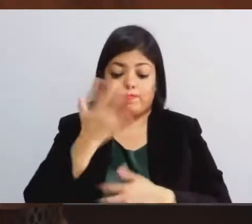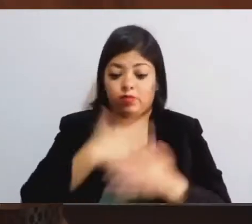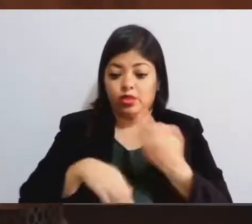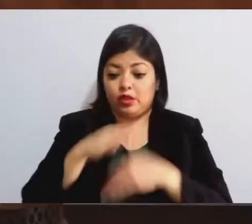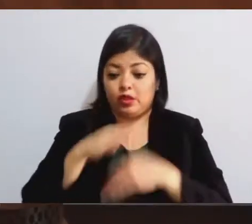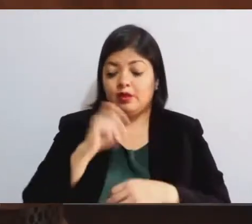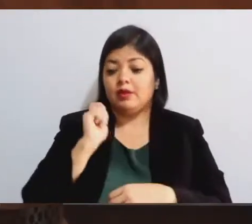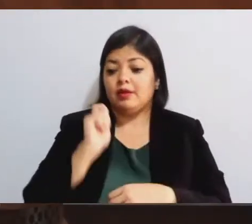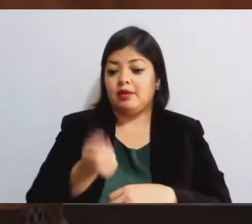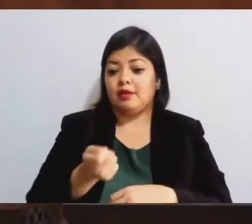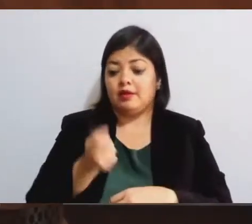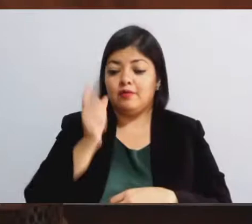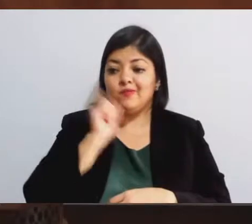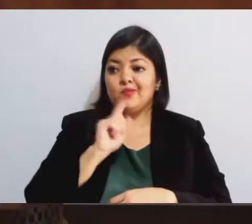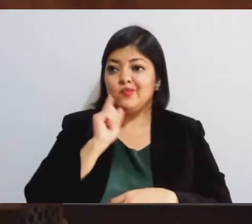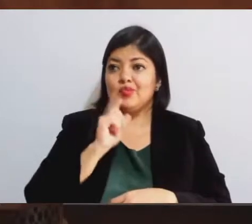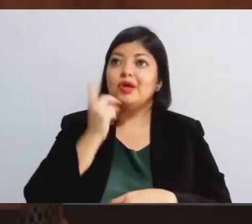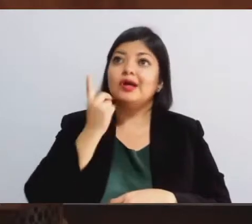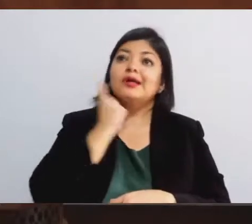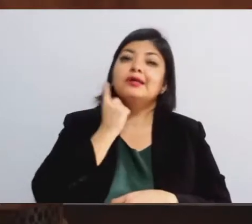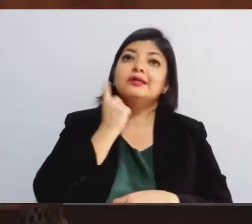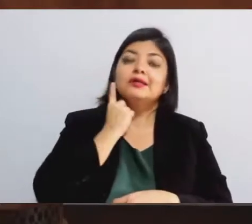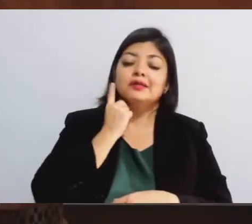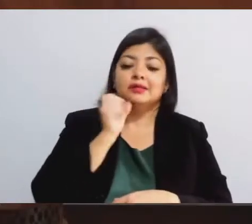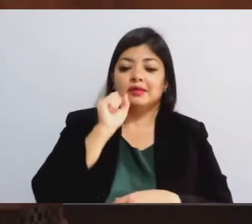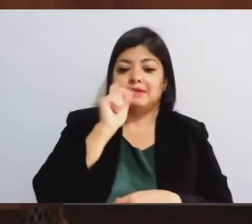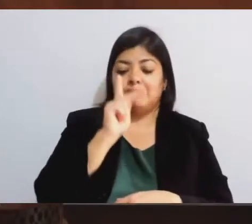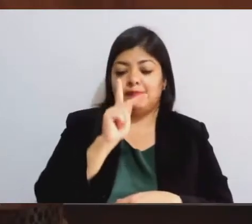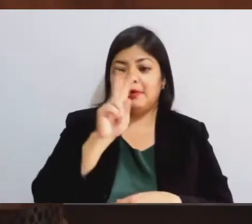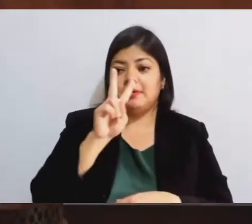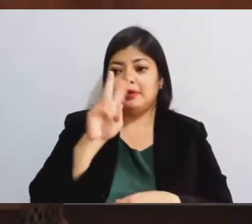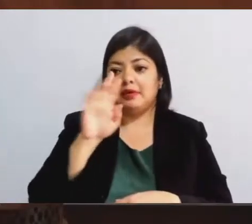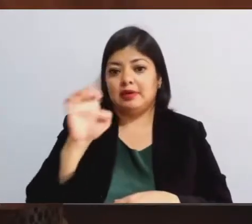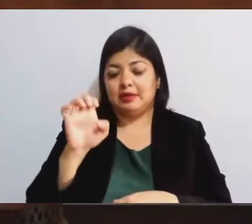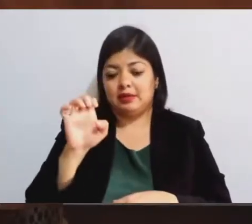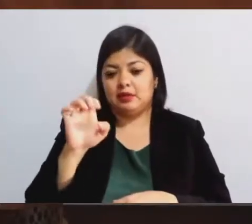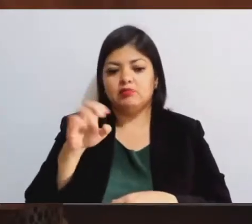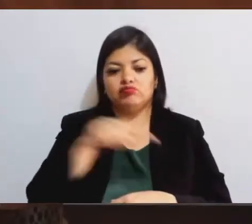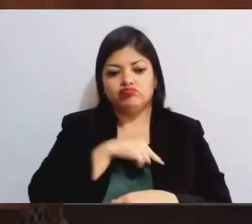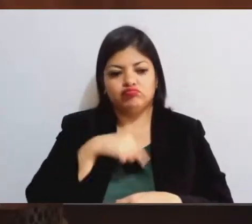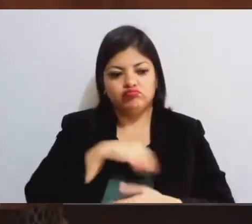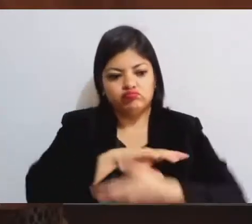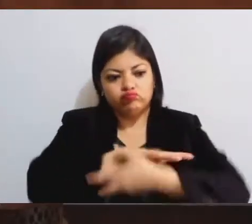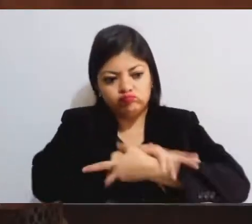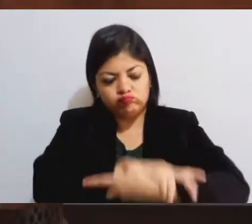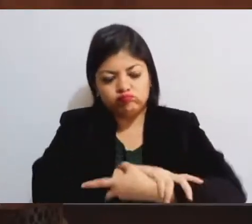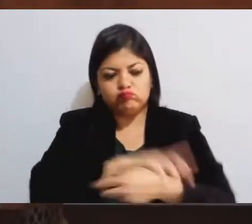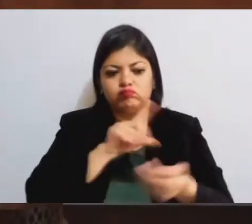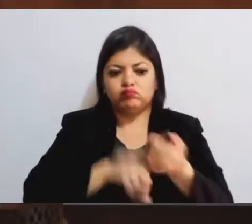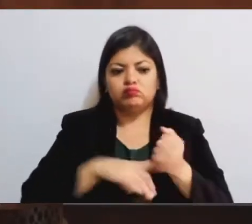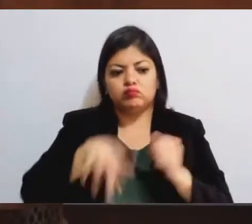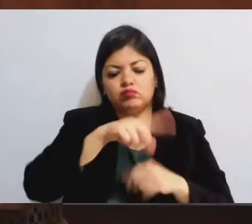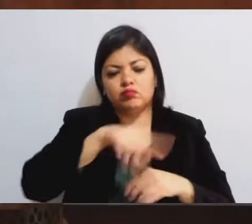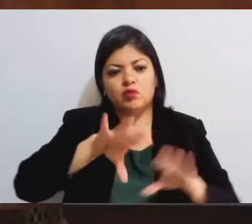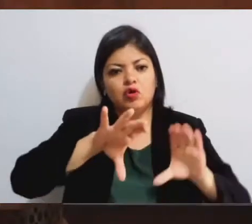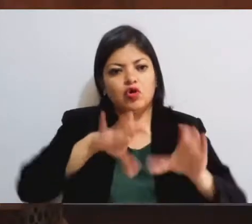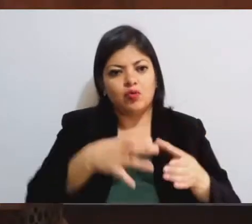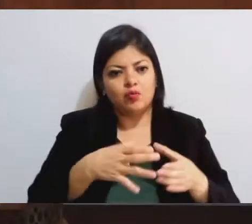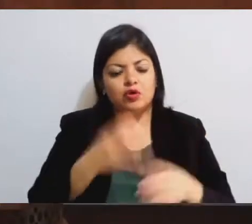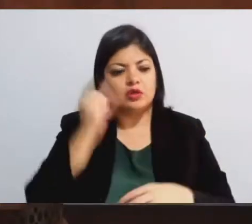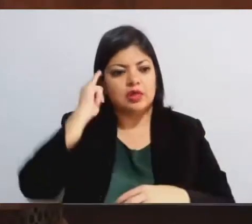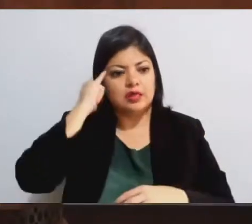México nos solidarizamos con las y los mexiquenses pertenecientes a pueblos, comunidades